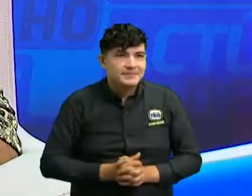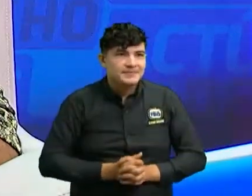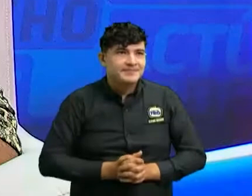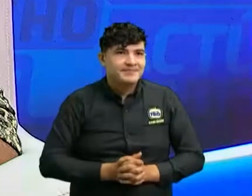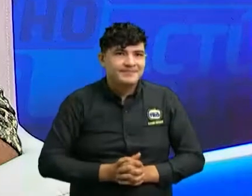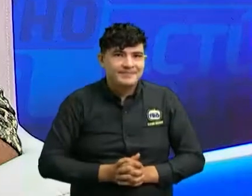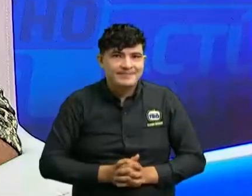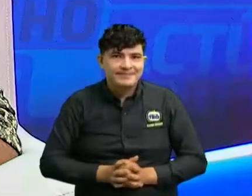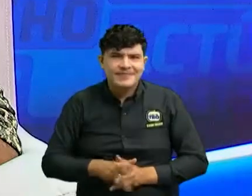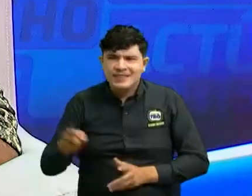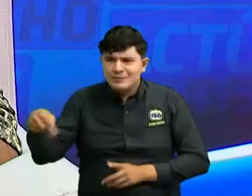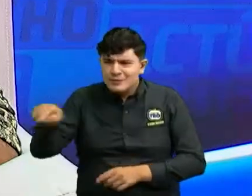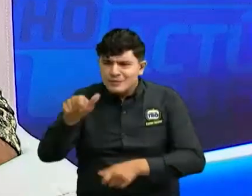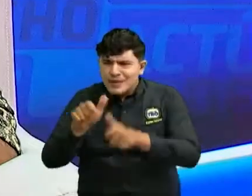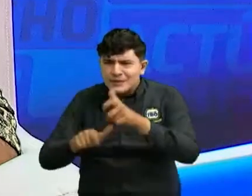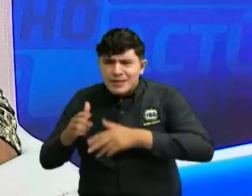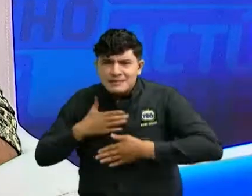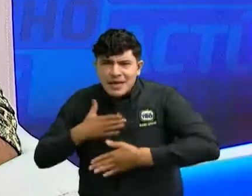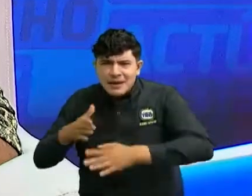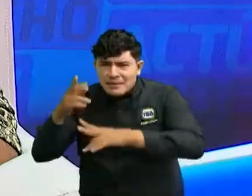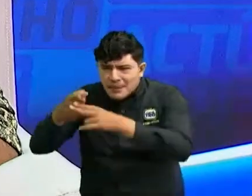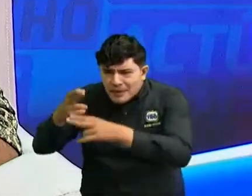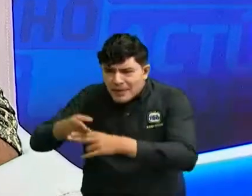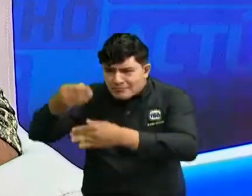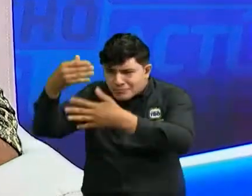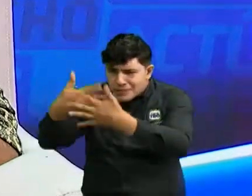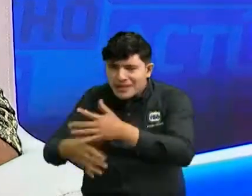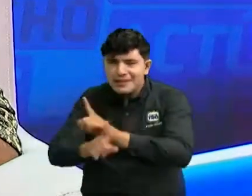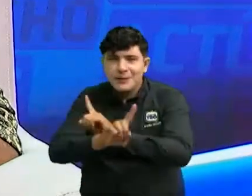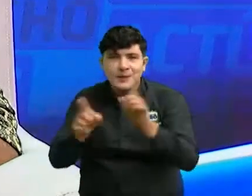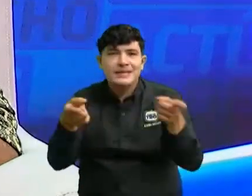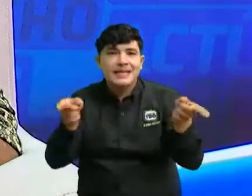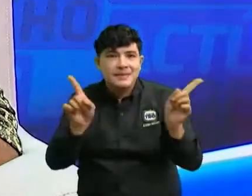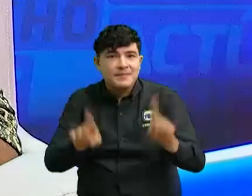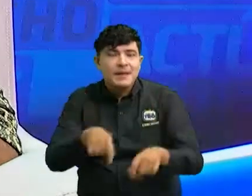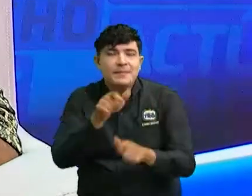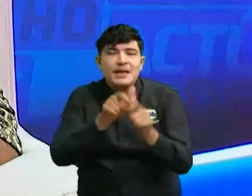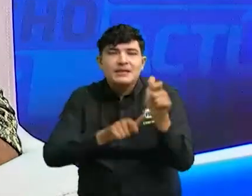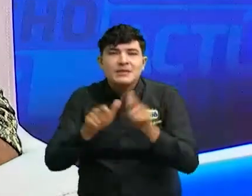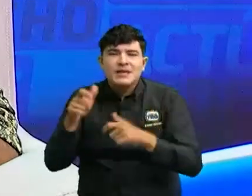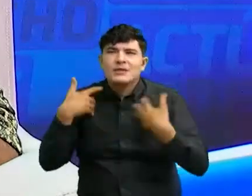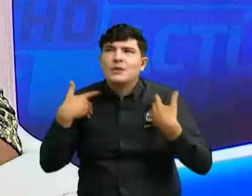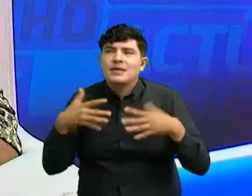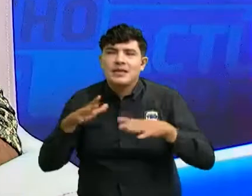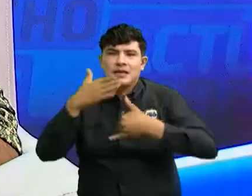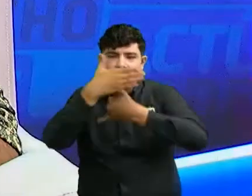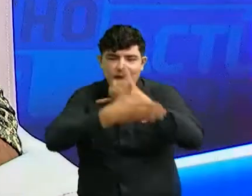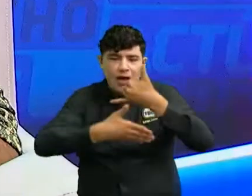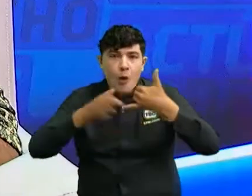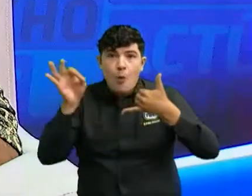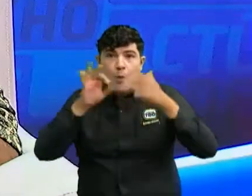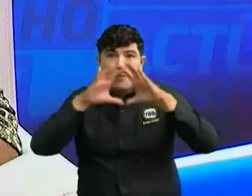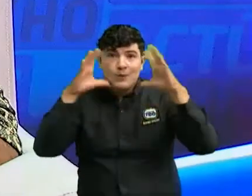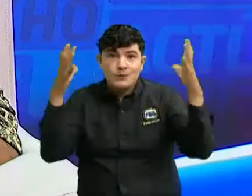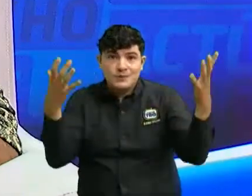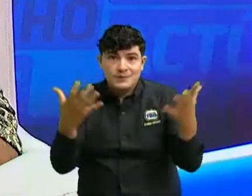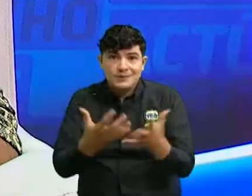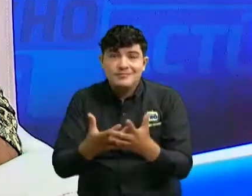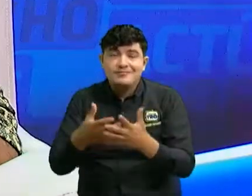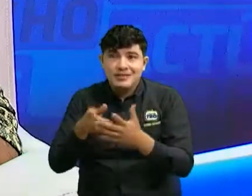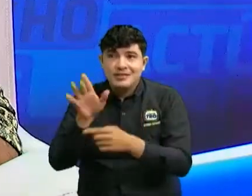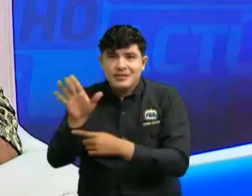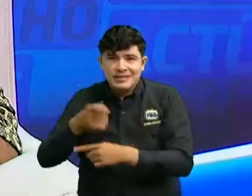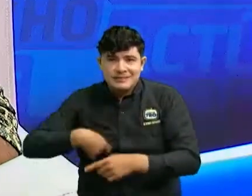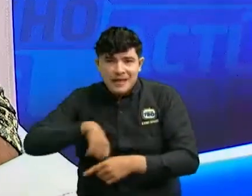ellos los que nosotros nombramos sino aquellas personas que se conectan desde cualquier parte de Colombia y del mundo porque también nos escriben desde